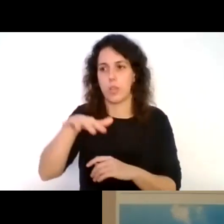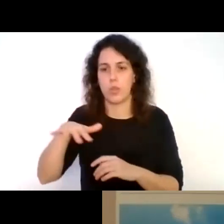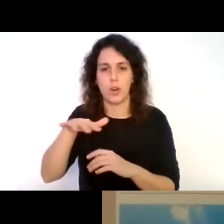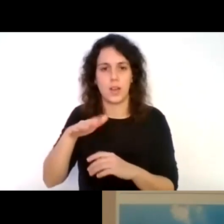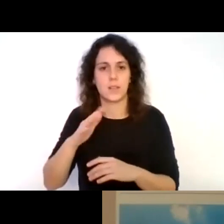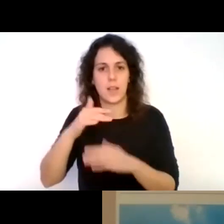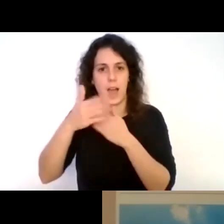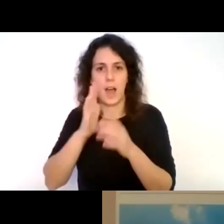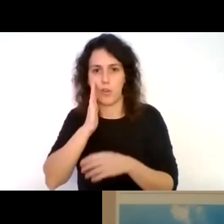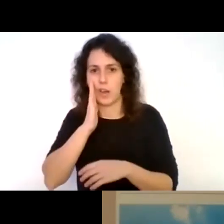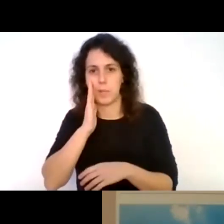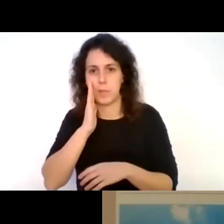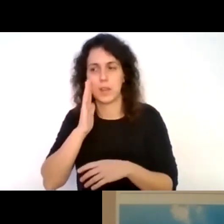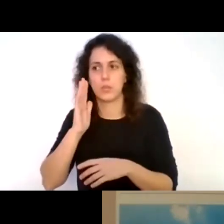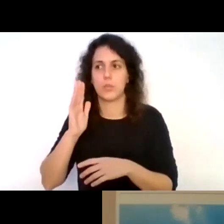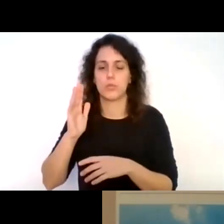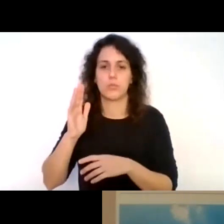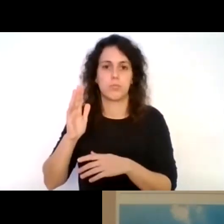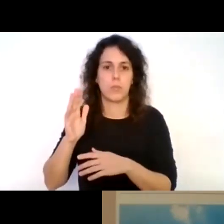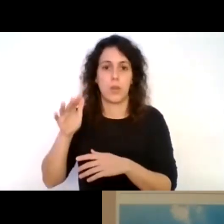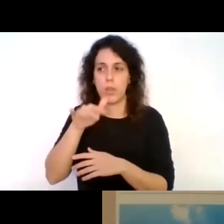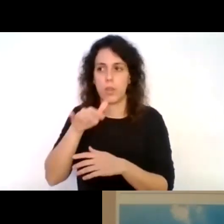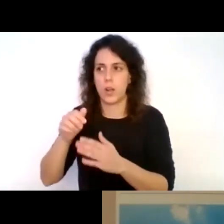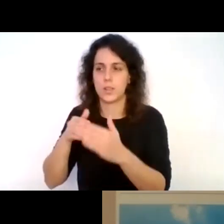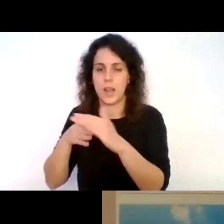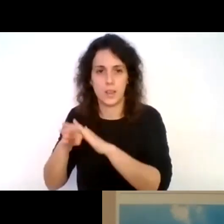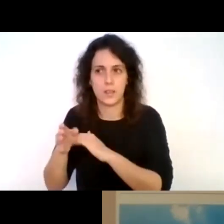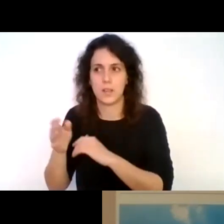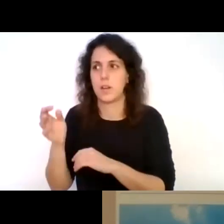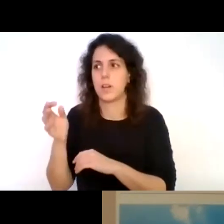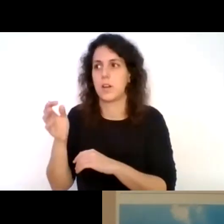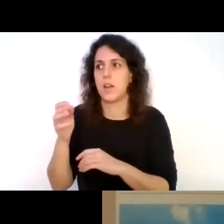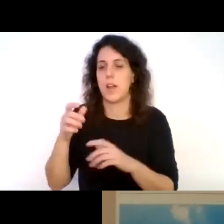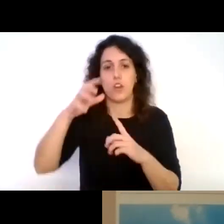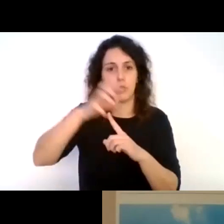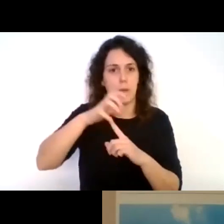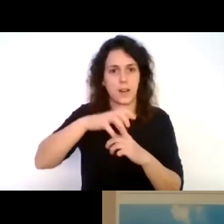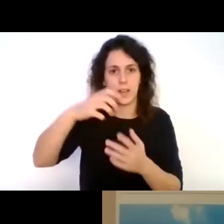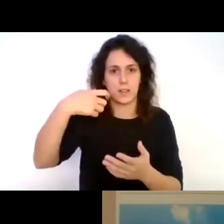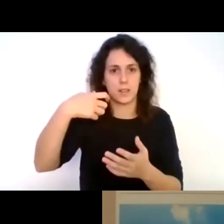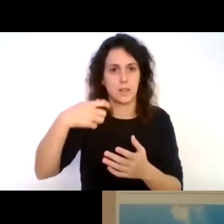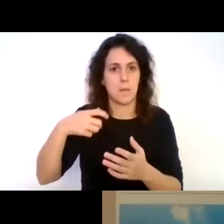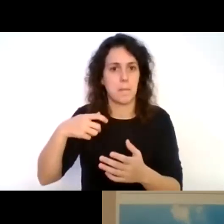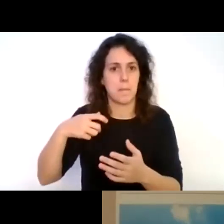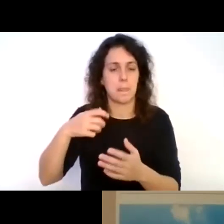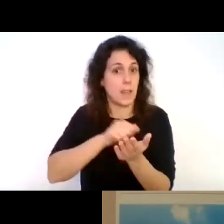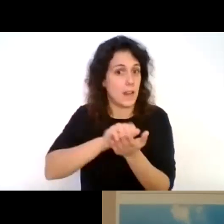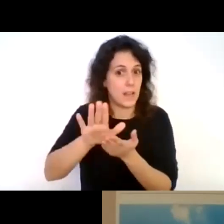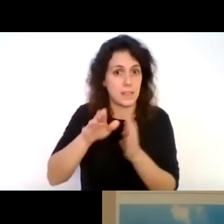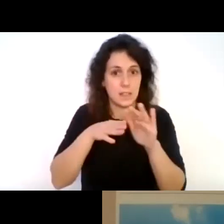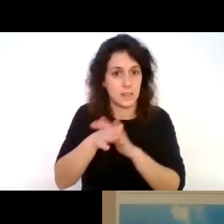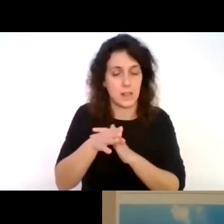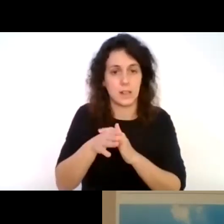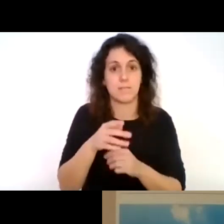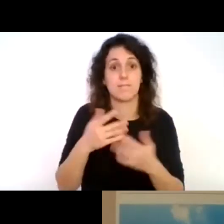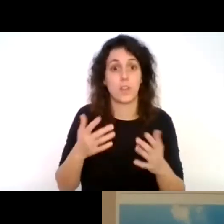nos dejen liberados, que los parques nos cobren. Entonces se baja a lo mínimo todos los